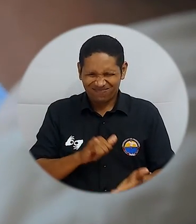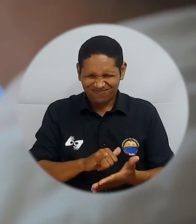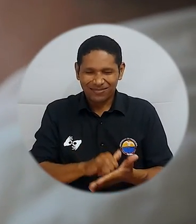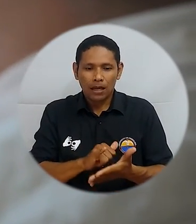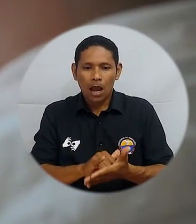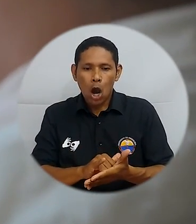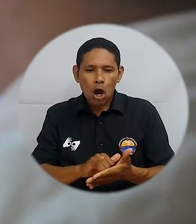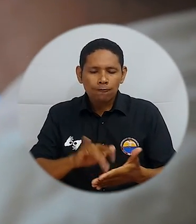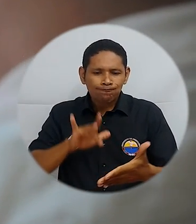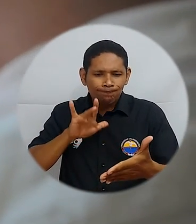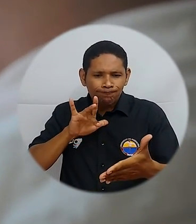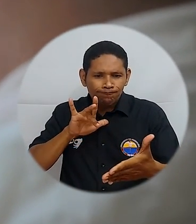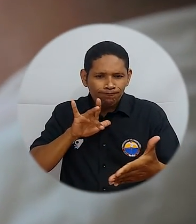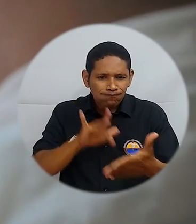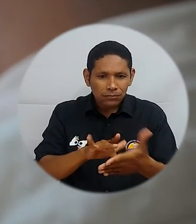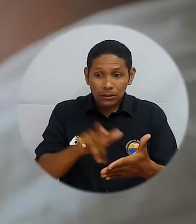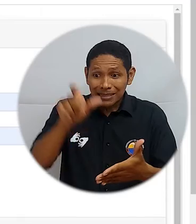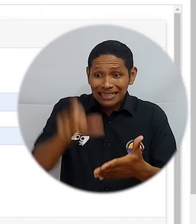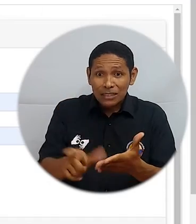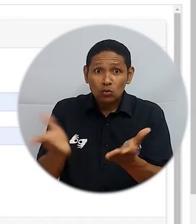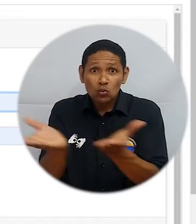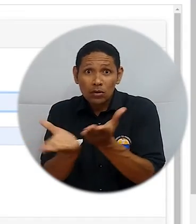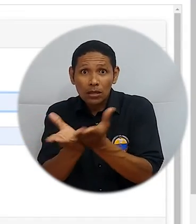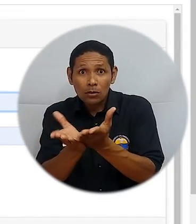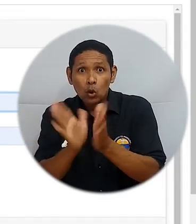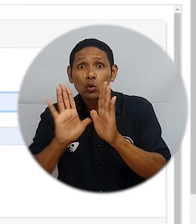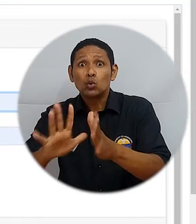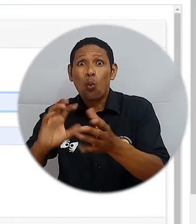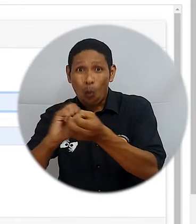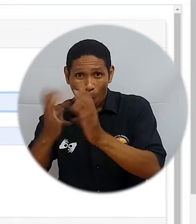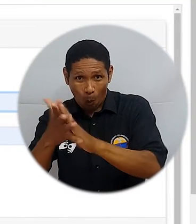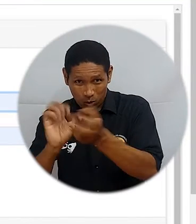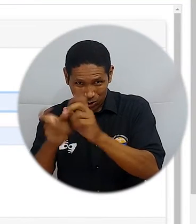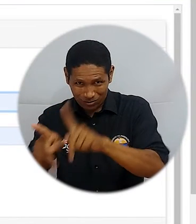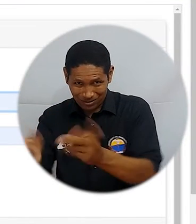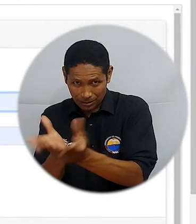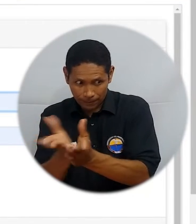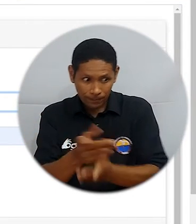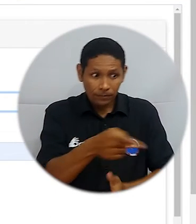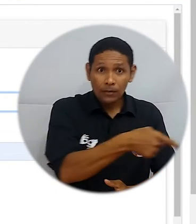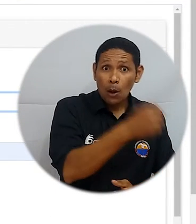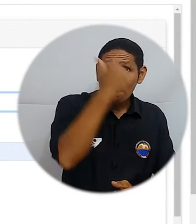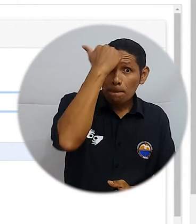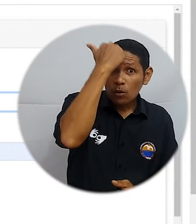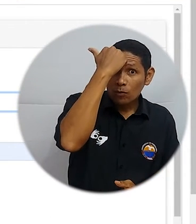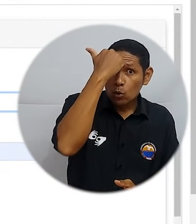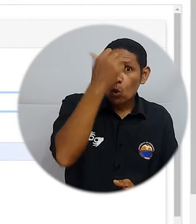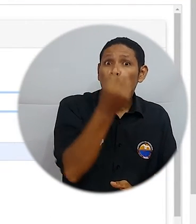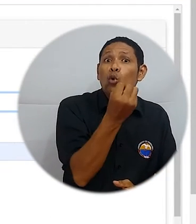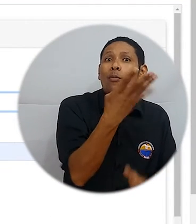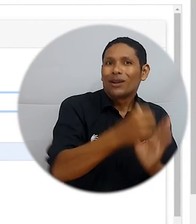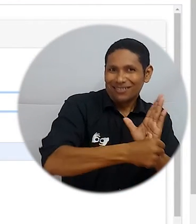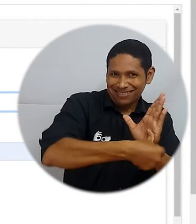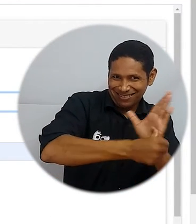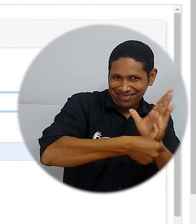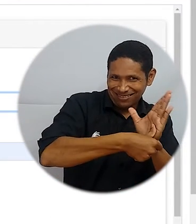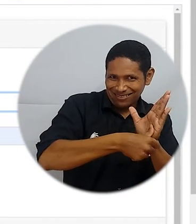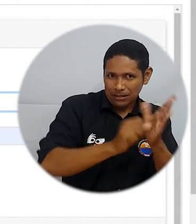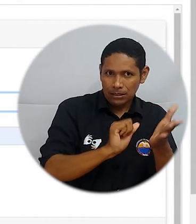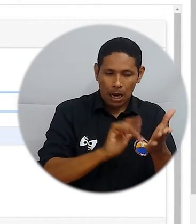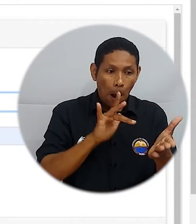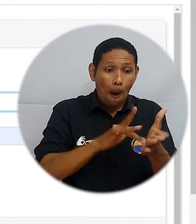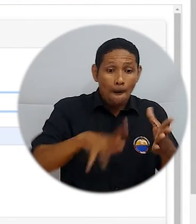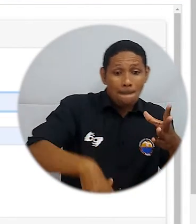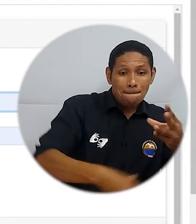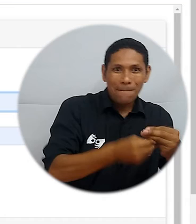se ingresará al sistema de información en caso de ser estudiante con su código estudiantil y en caso de ser docente con su